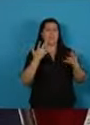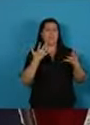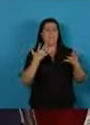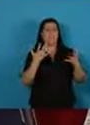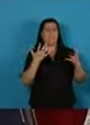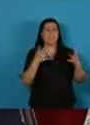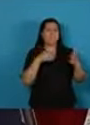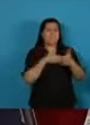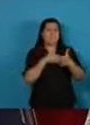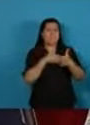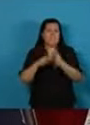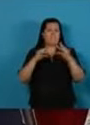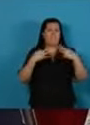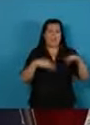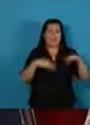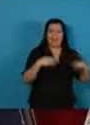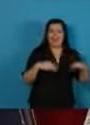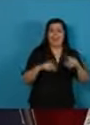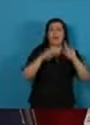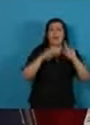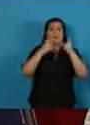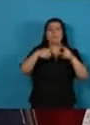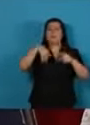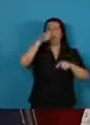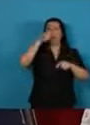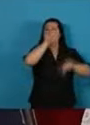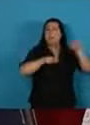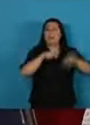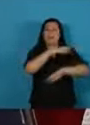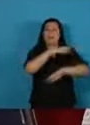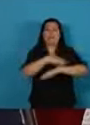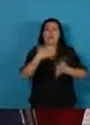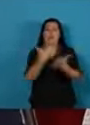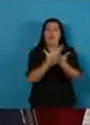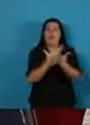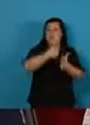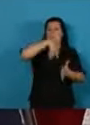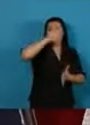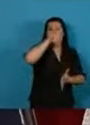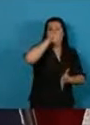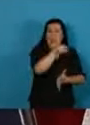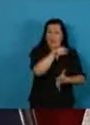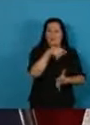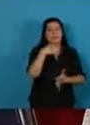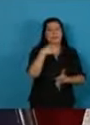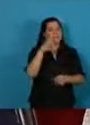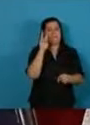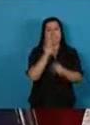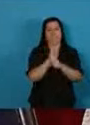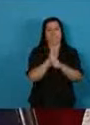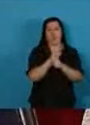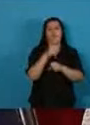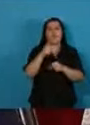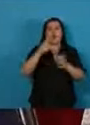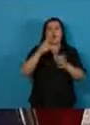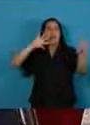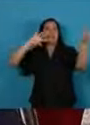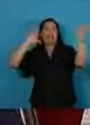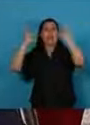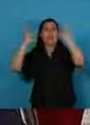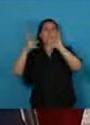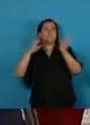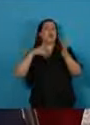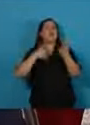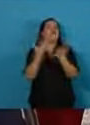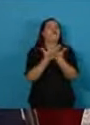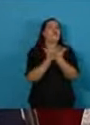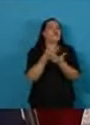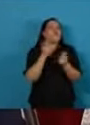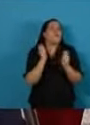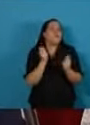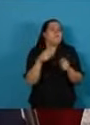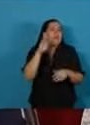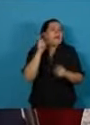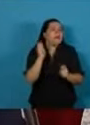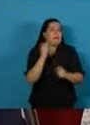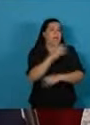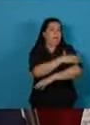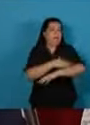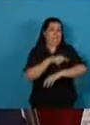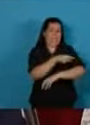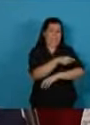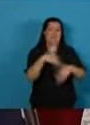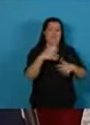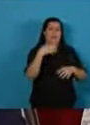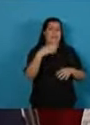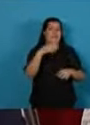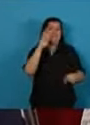de los sectores más desprotegidos, que son los que más sufren los efectos del cambio climático. Necesitamos ordenar las